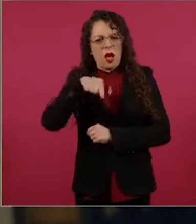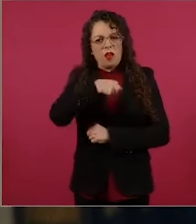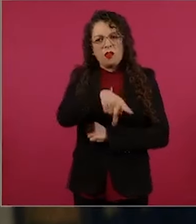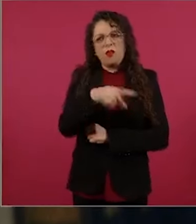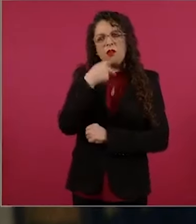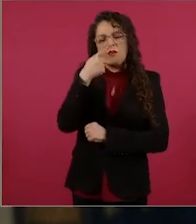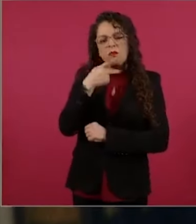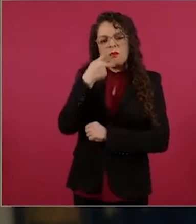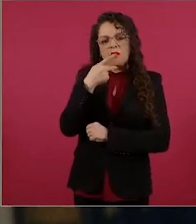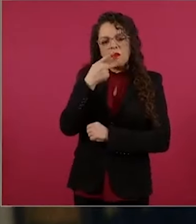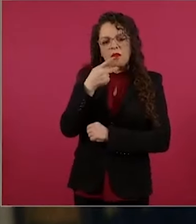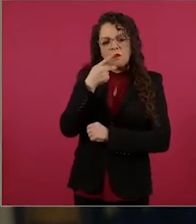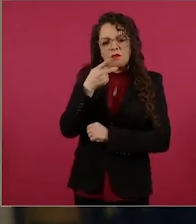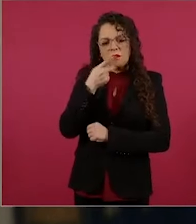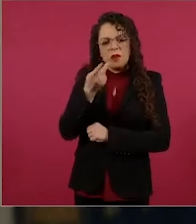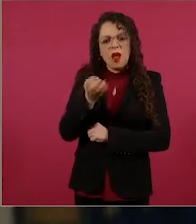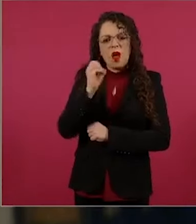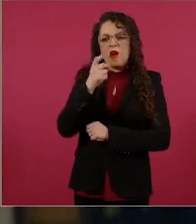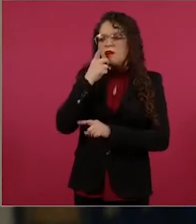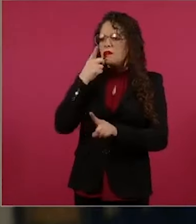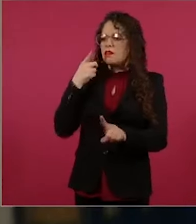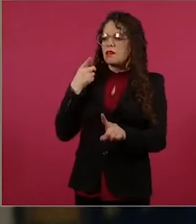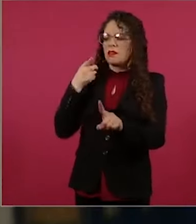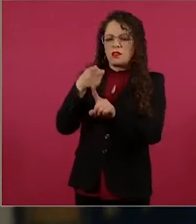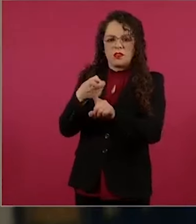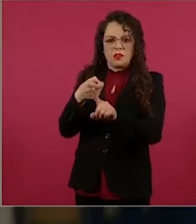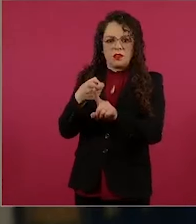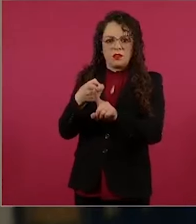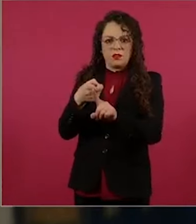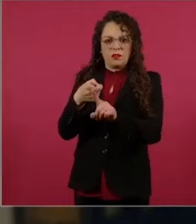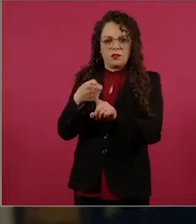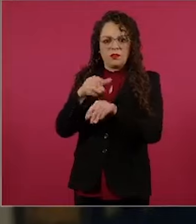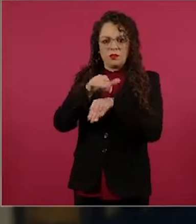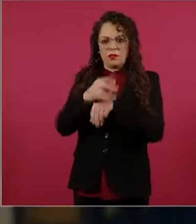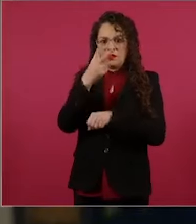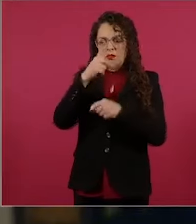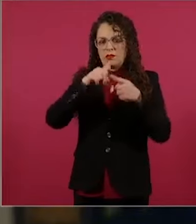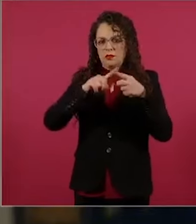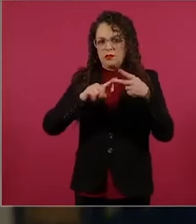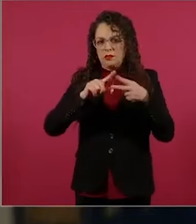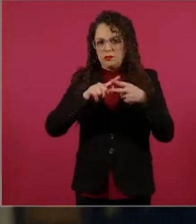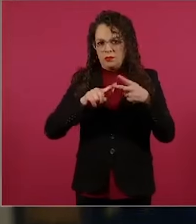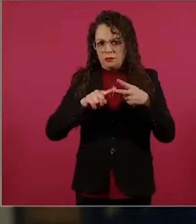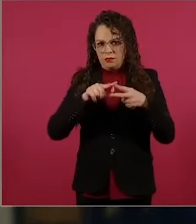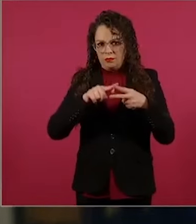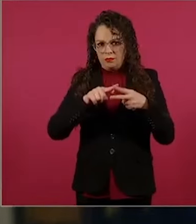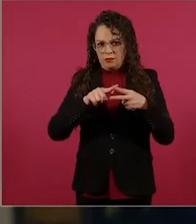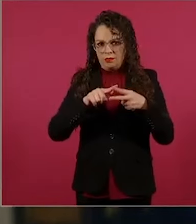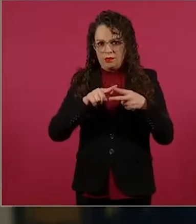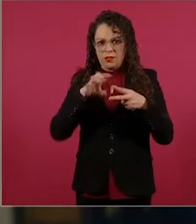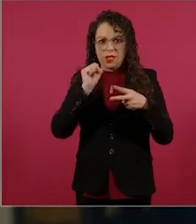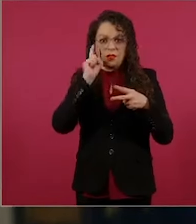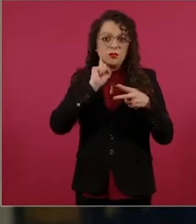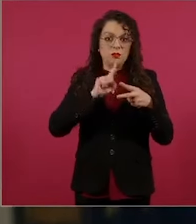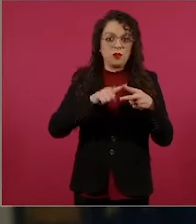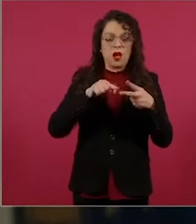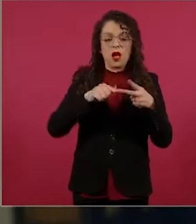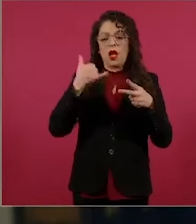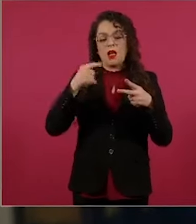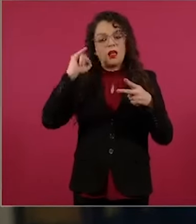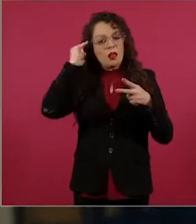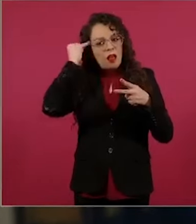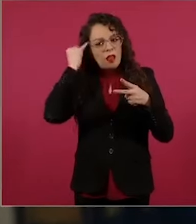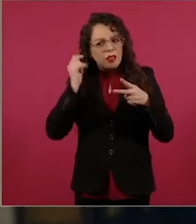efectuó observaciones o señalamientos directos hacia estas dos condiciones de esta excandidata presidencial. Es preguntar su opinión